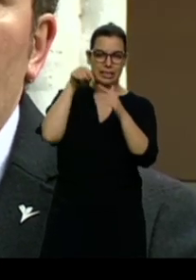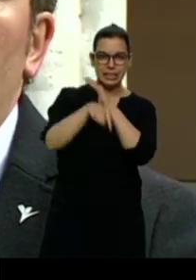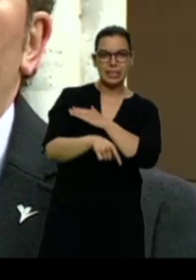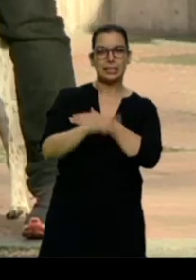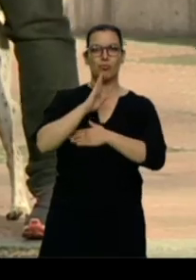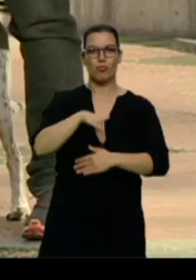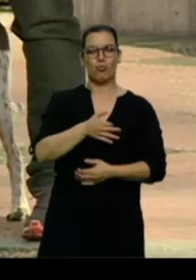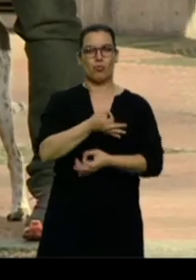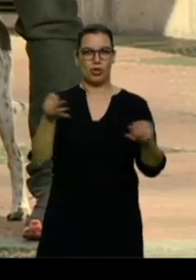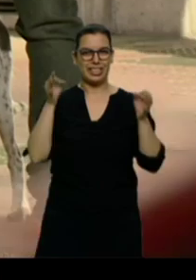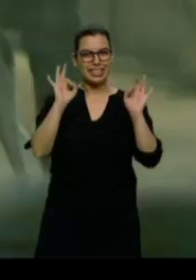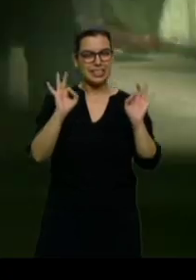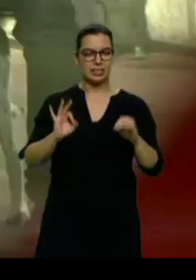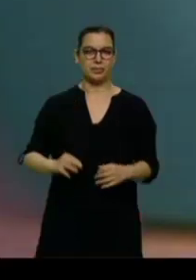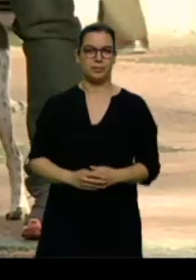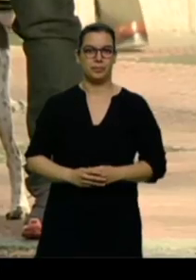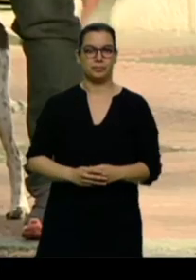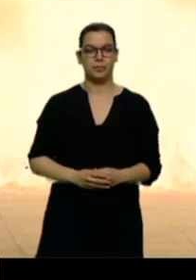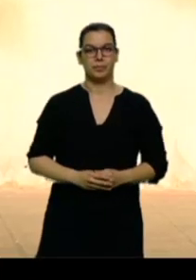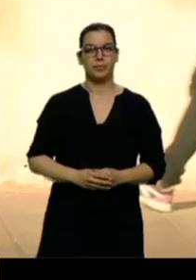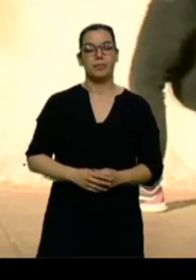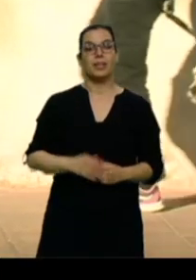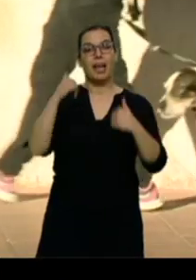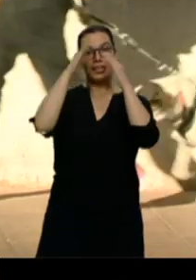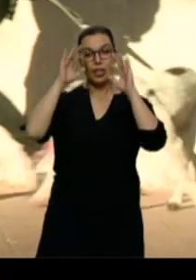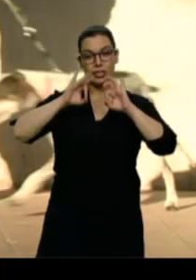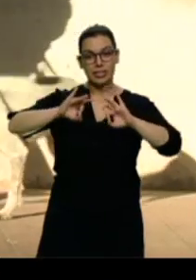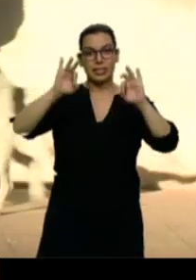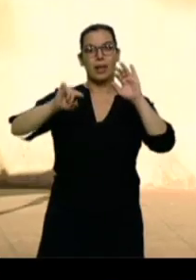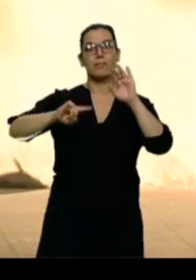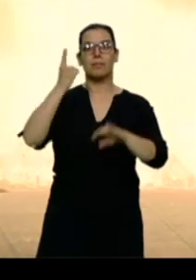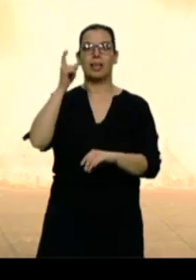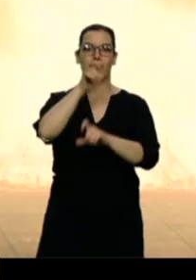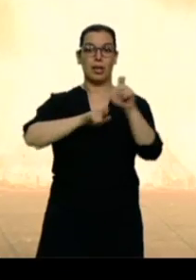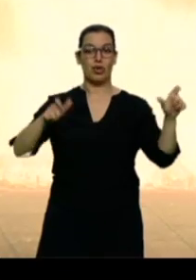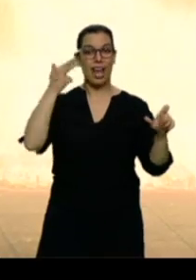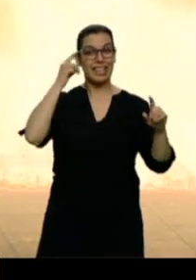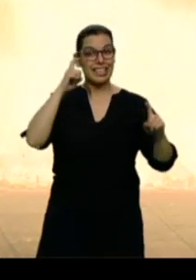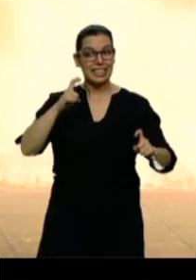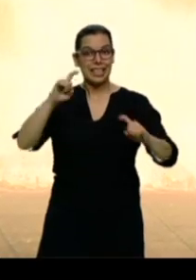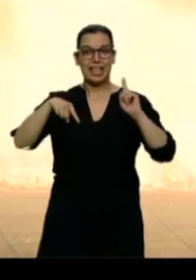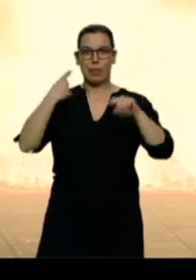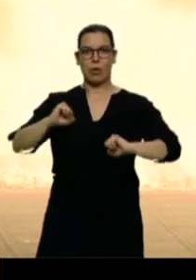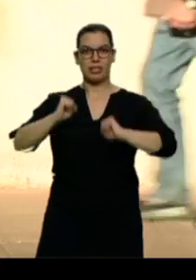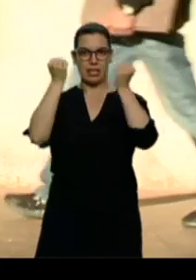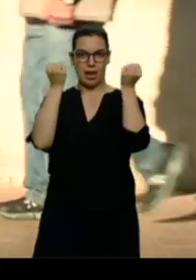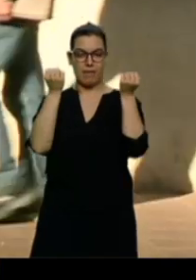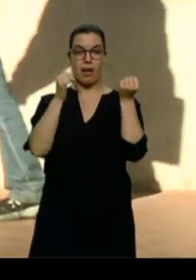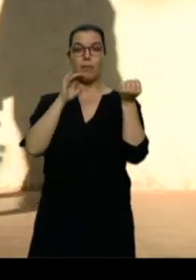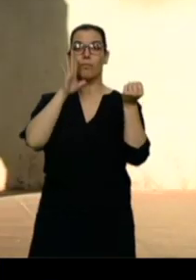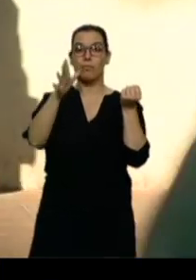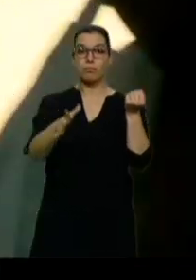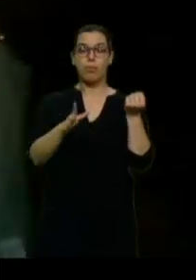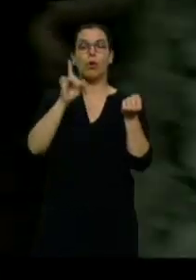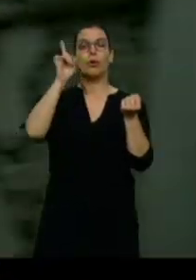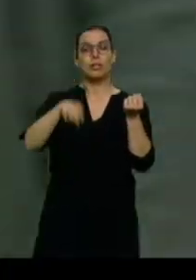específico. Y más atención especializada a los supervivientes. La víctima no es solo el suicida, sino a quienes deja detrás.